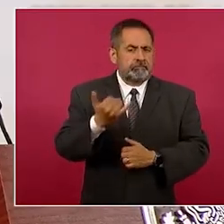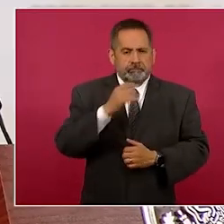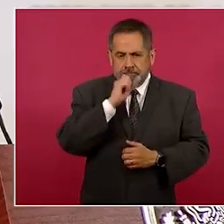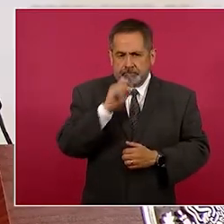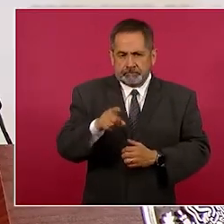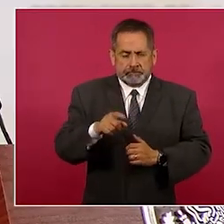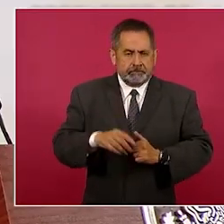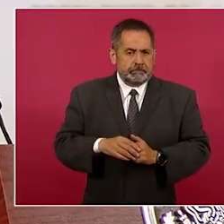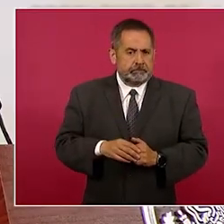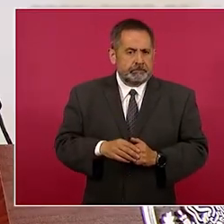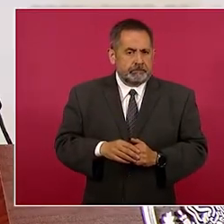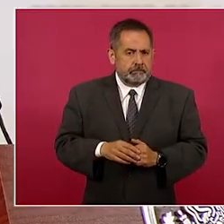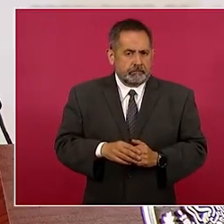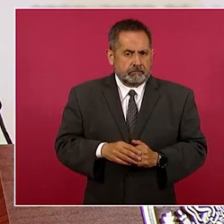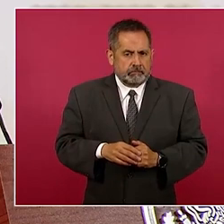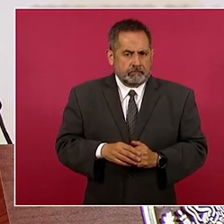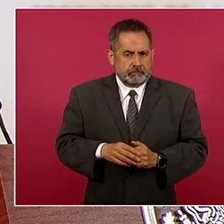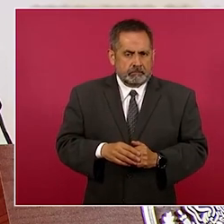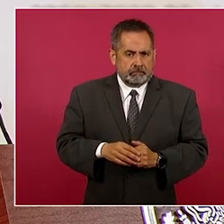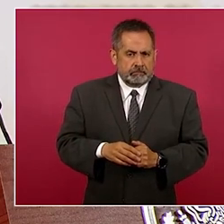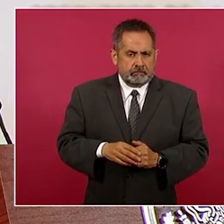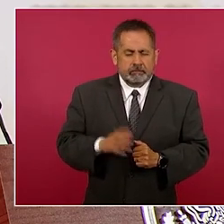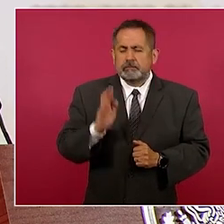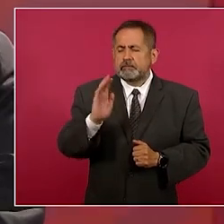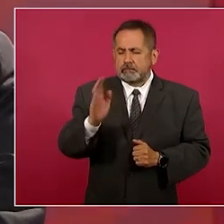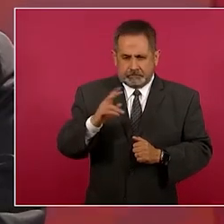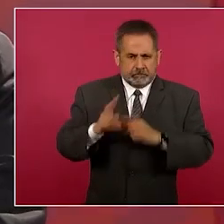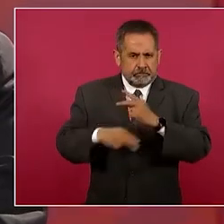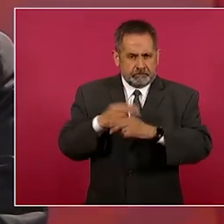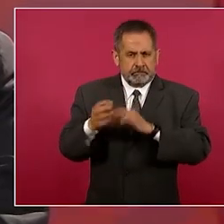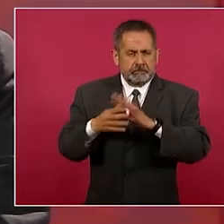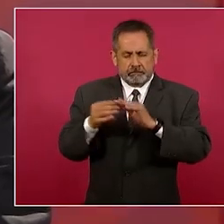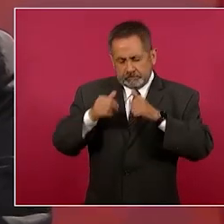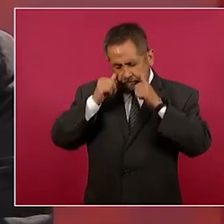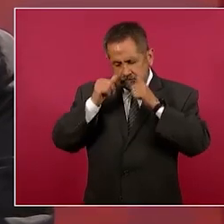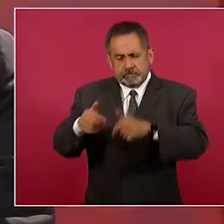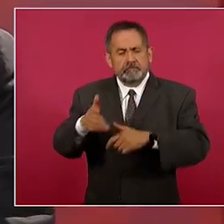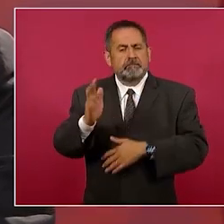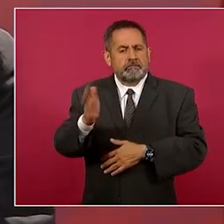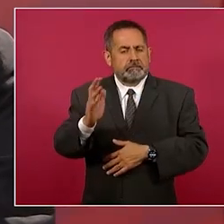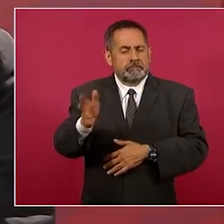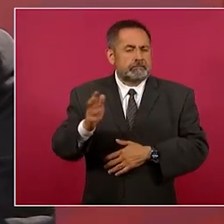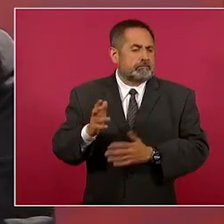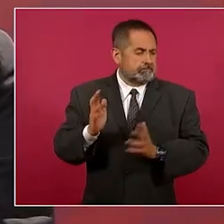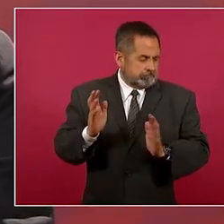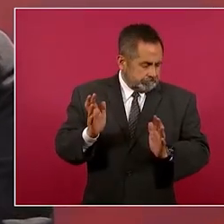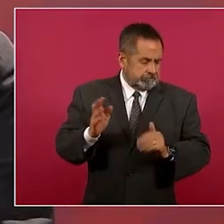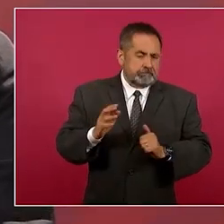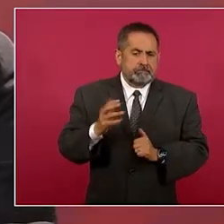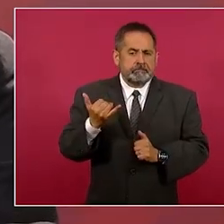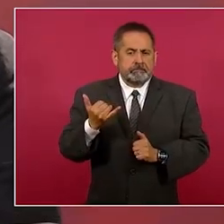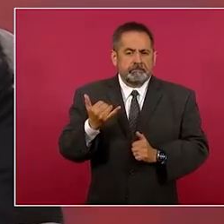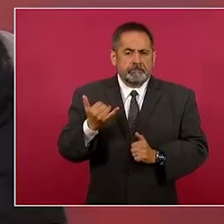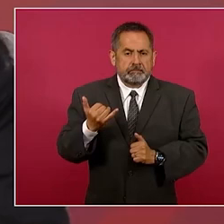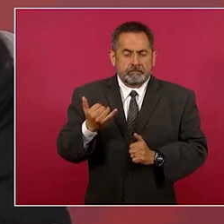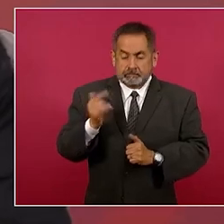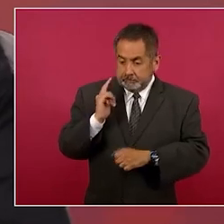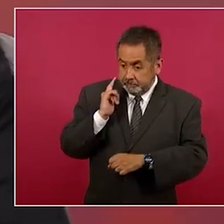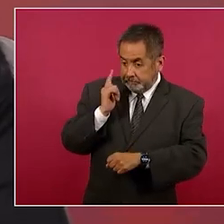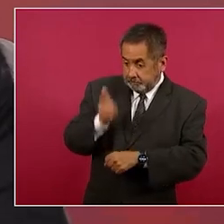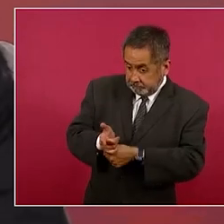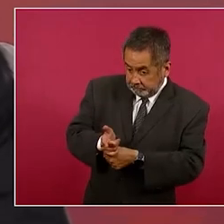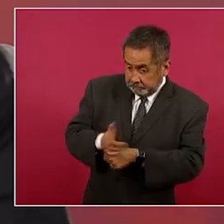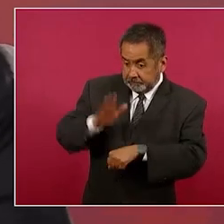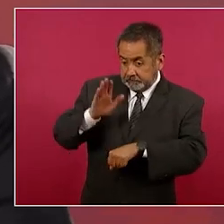este ya se está haciendo y cuando tengamos nosotros más